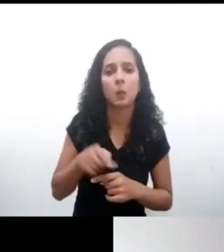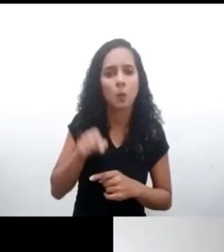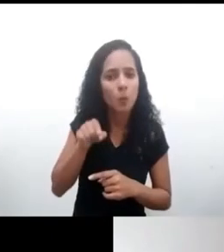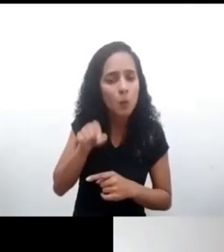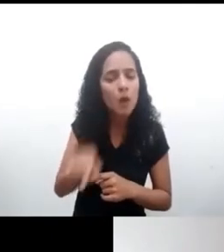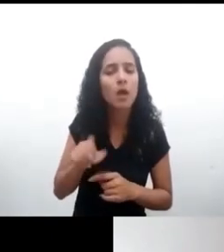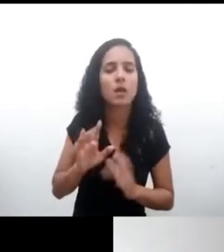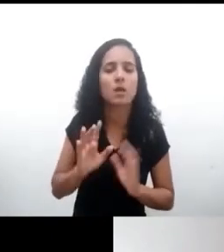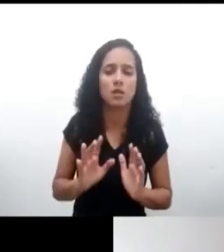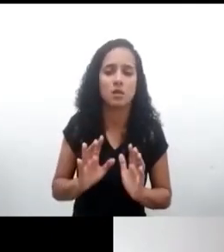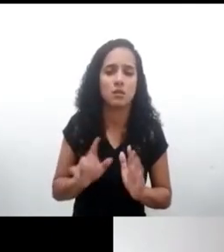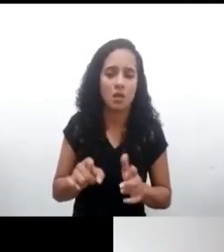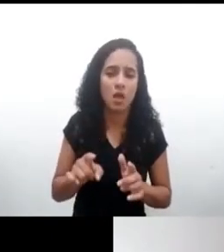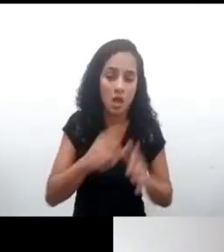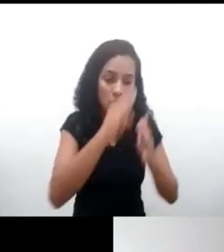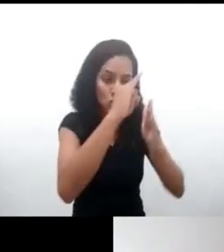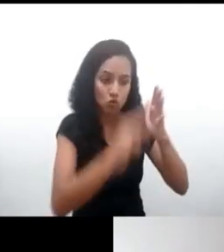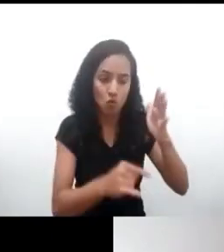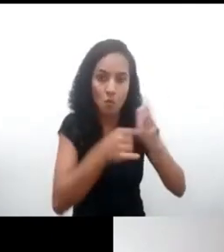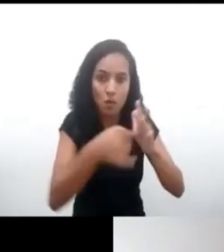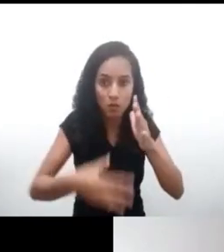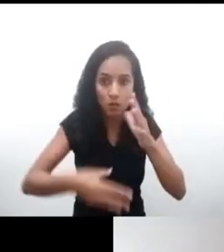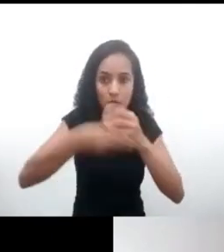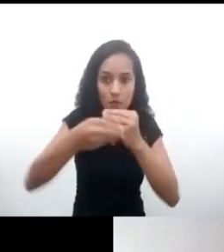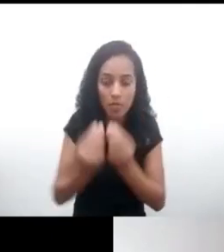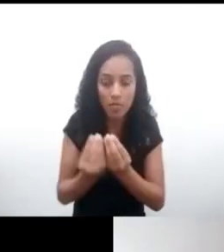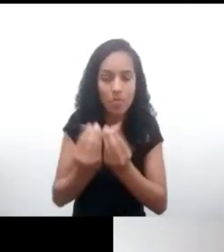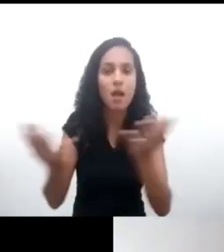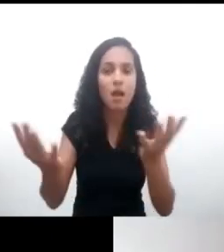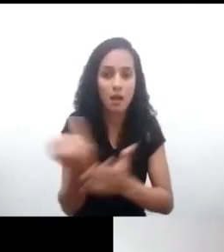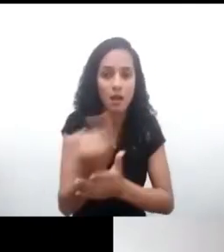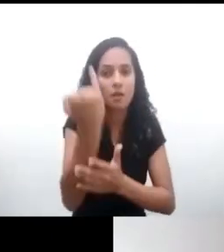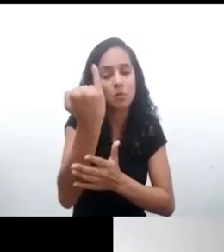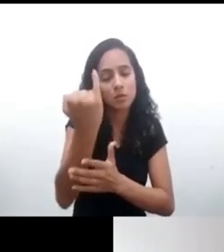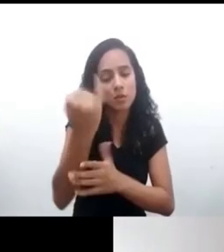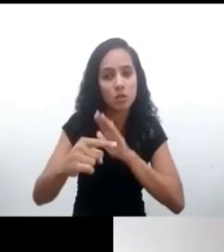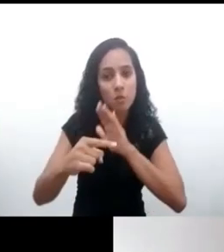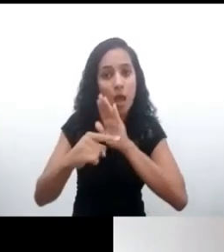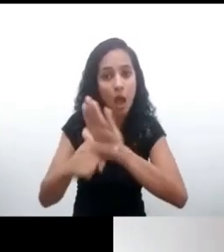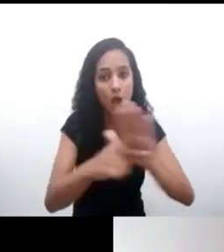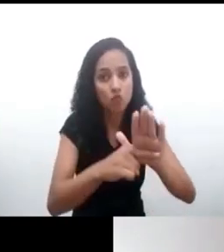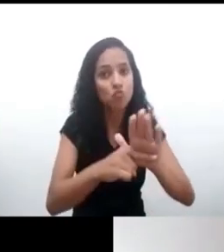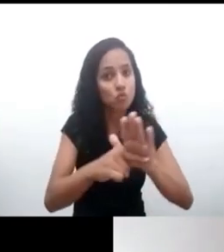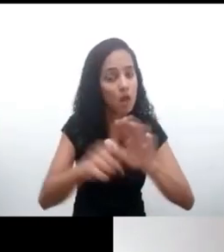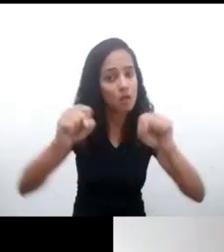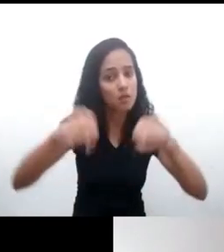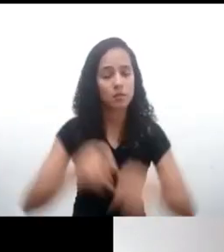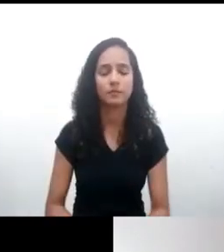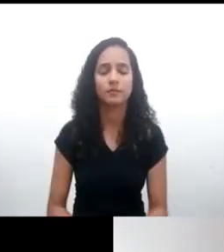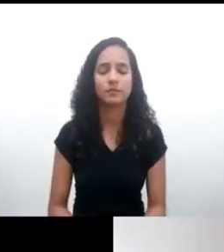persuasión mayor. Este es un aporte importante y del que podemos aprender mucho.